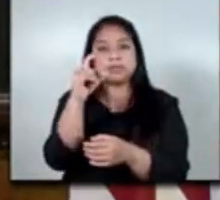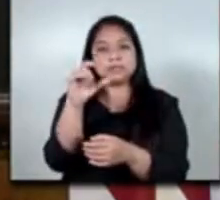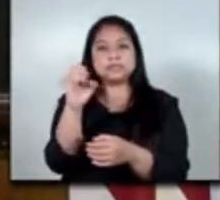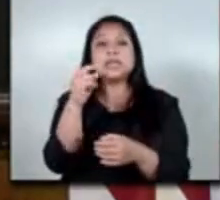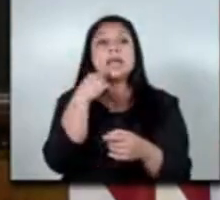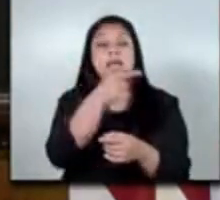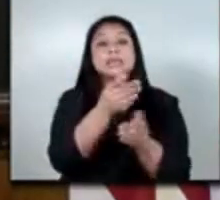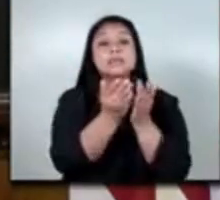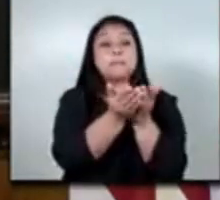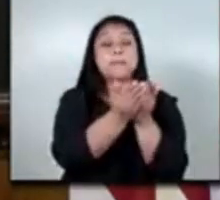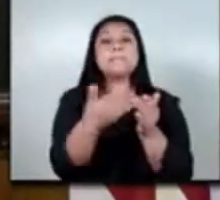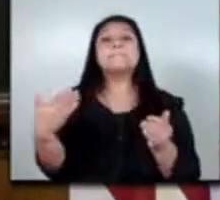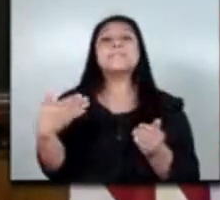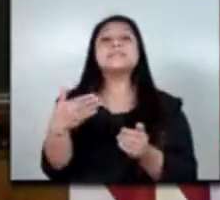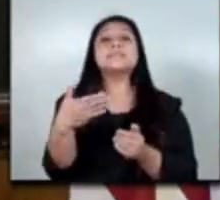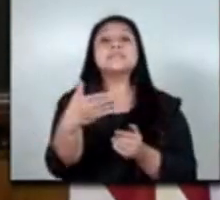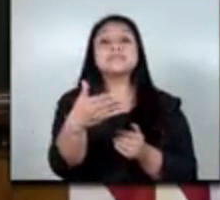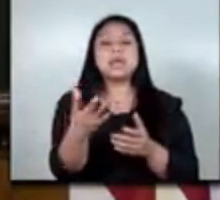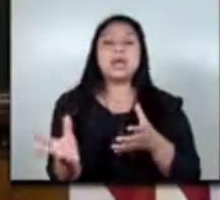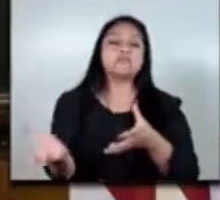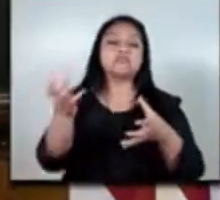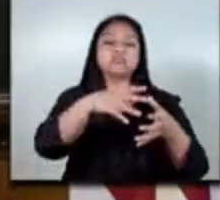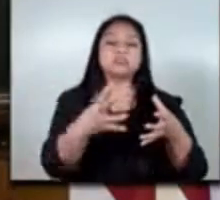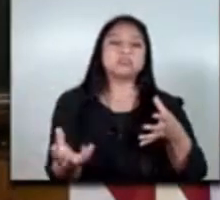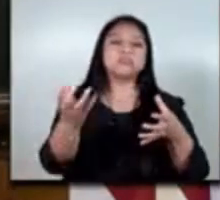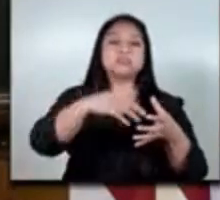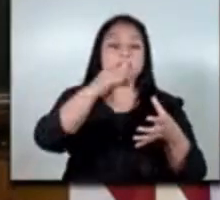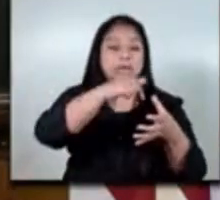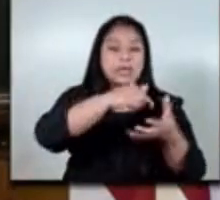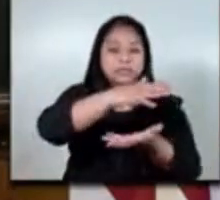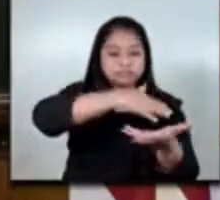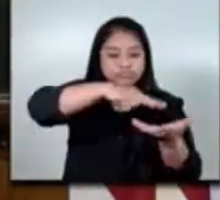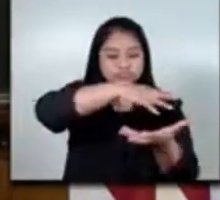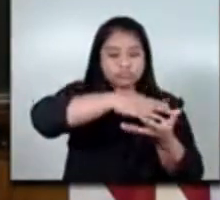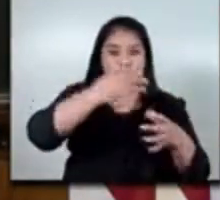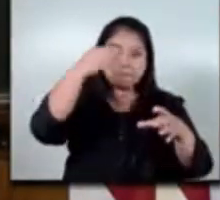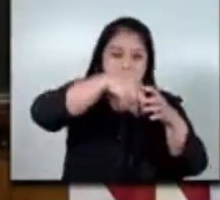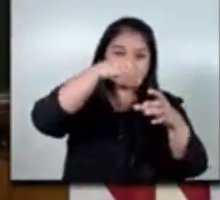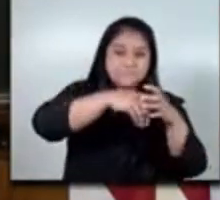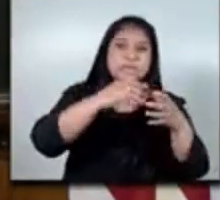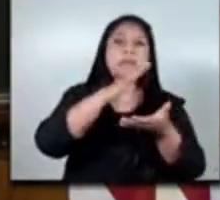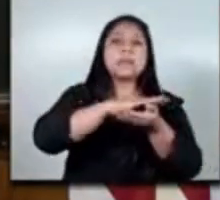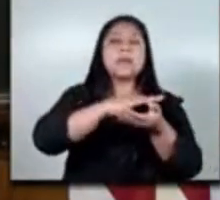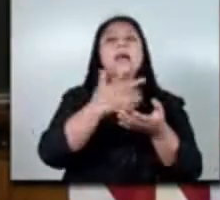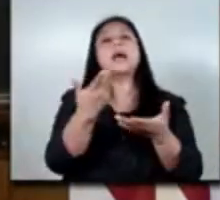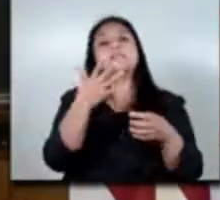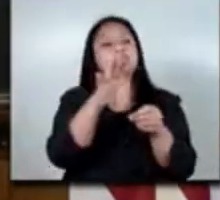procesador que que no sólo pesca sino que dentro del mismo barco procesan y empacan en lo que es el pescado verdad